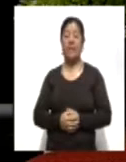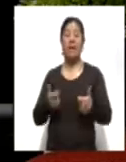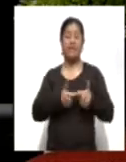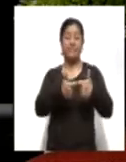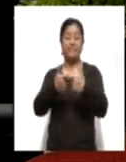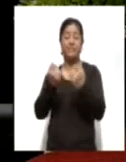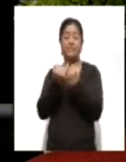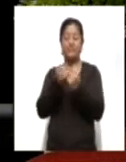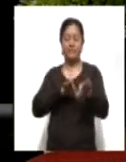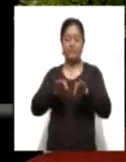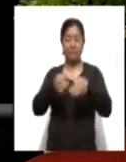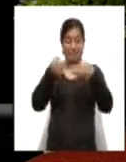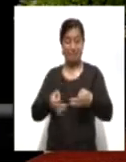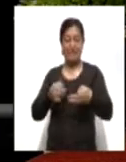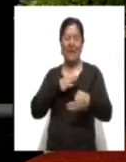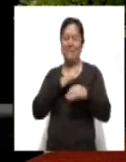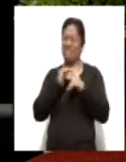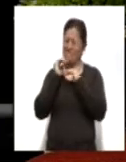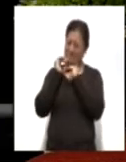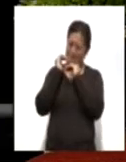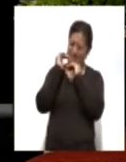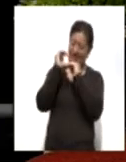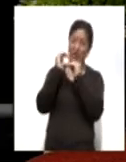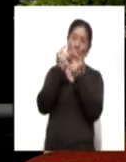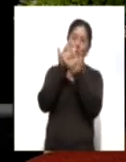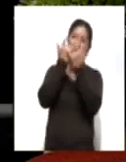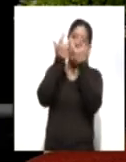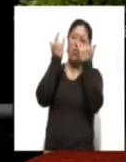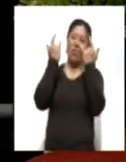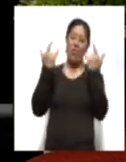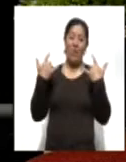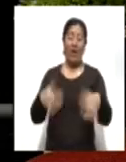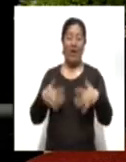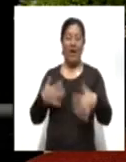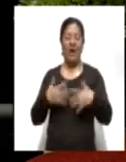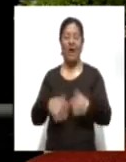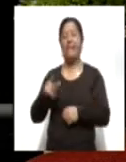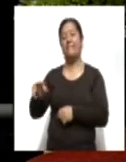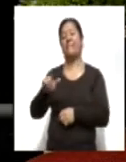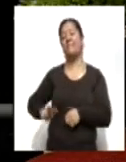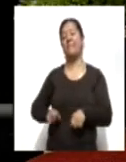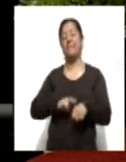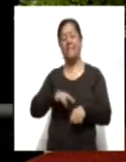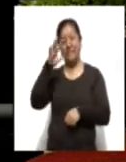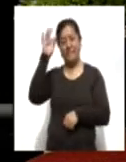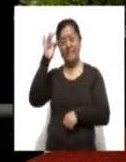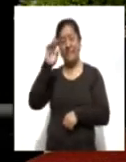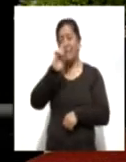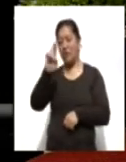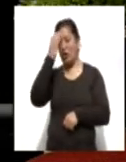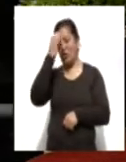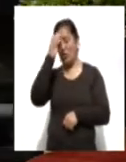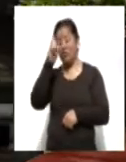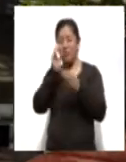ha alcanzado su máximo histórico. En este sentido, el gobernador Marco Mena reconoció la importancia de la instalación de la empresa Blue Tissue en